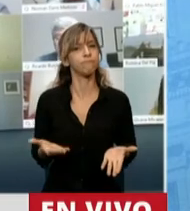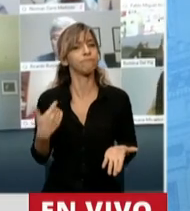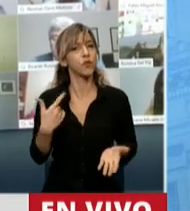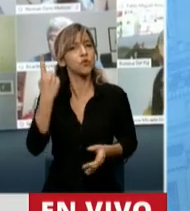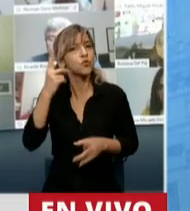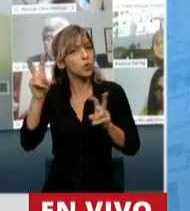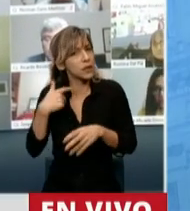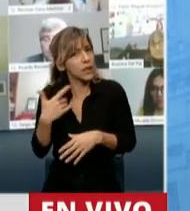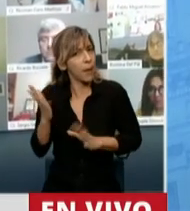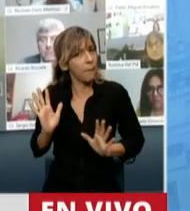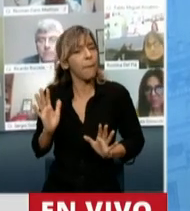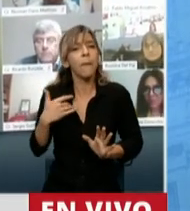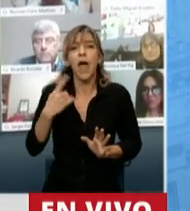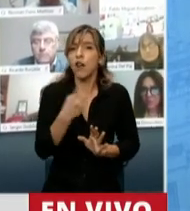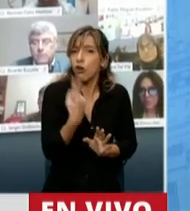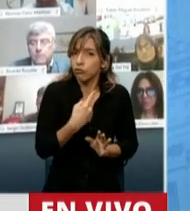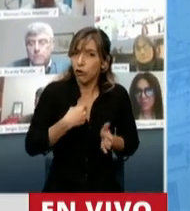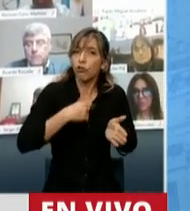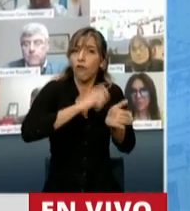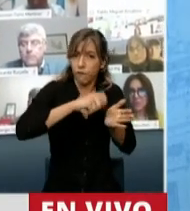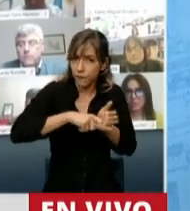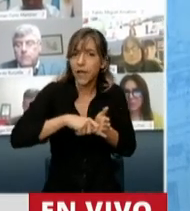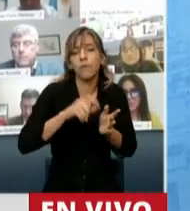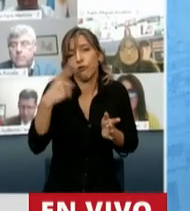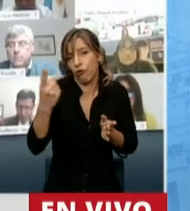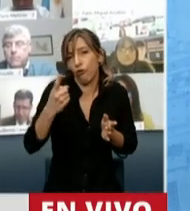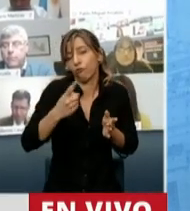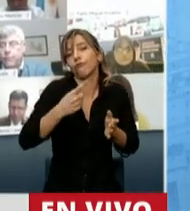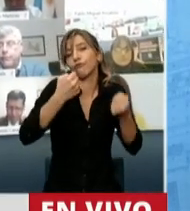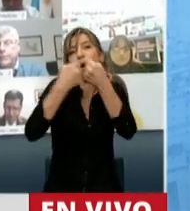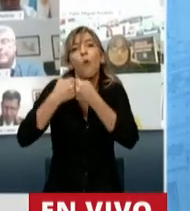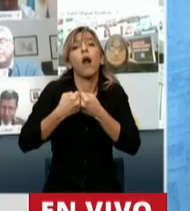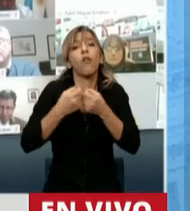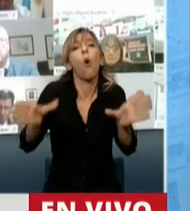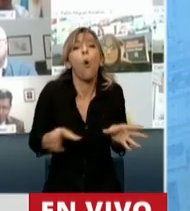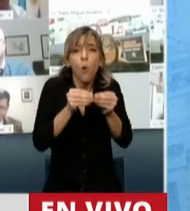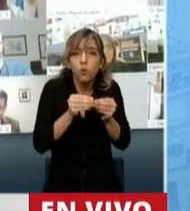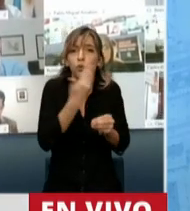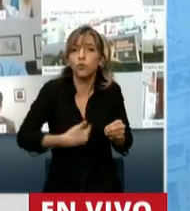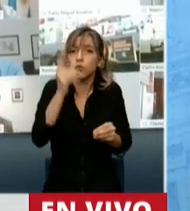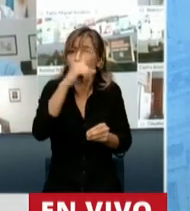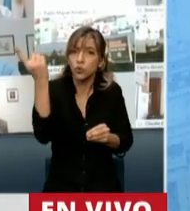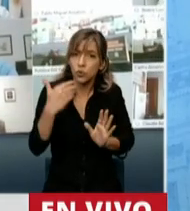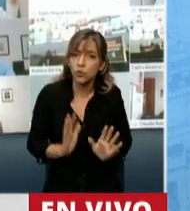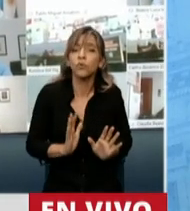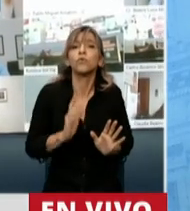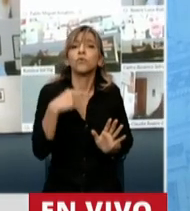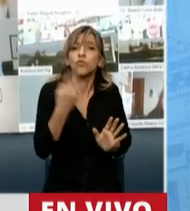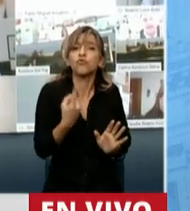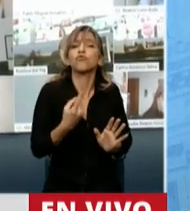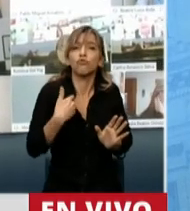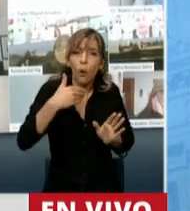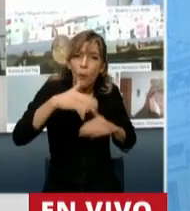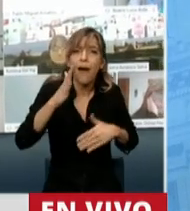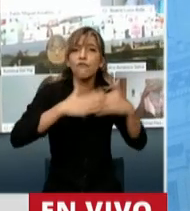firmado y estamos firmando otros convenios con el gobierno nacional que nos da la posibilidad de la construcción de